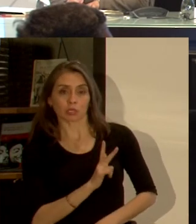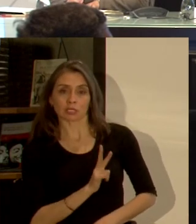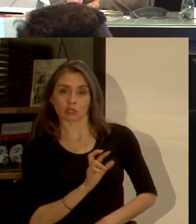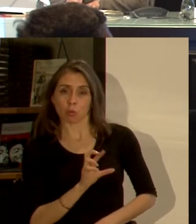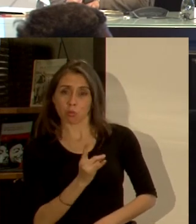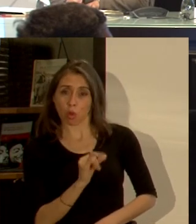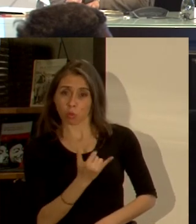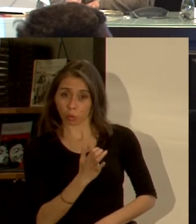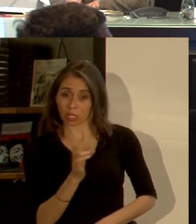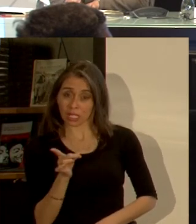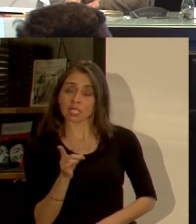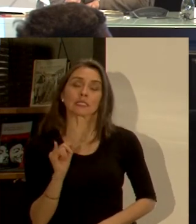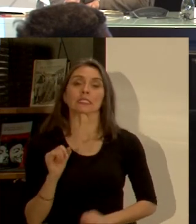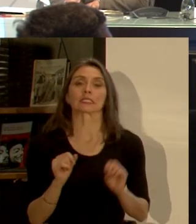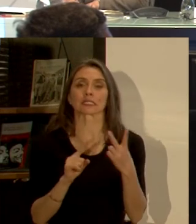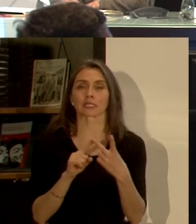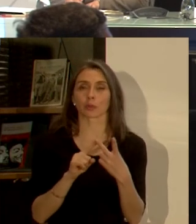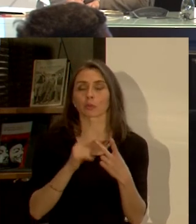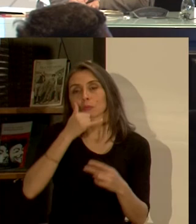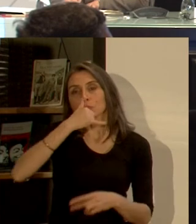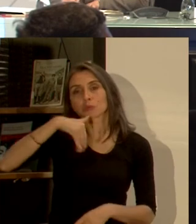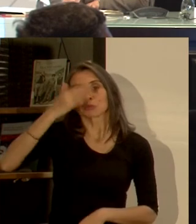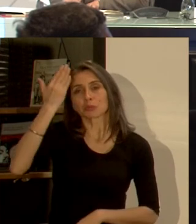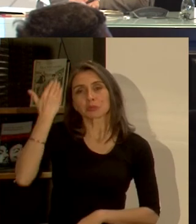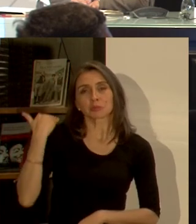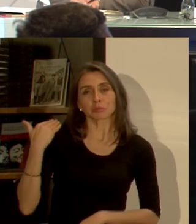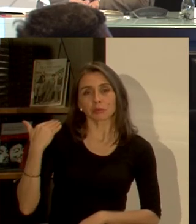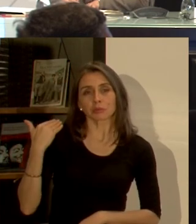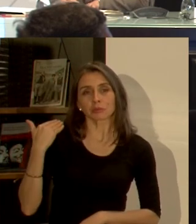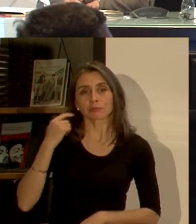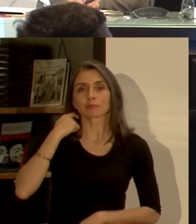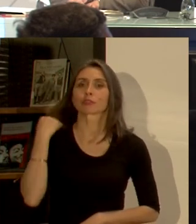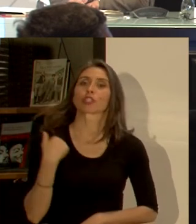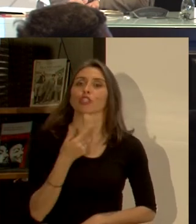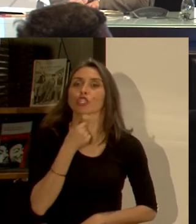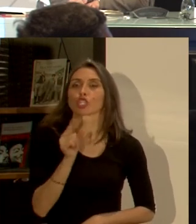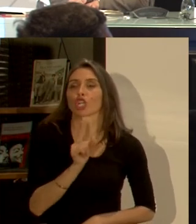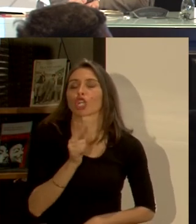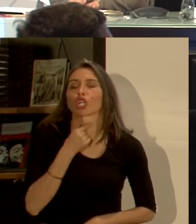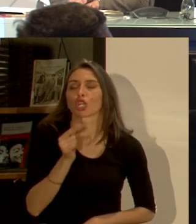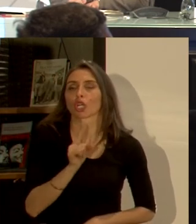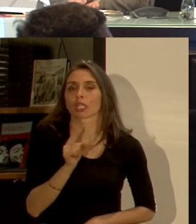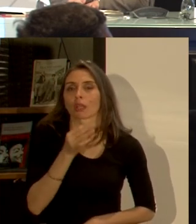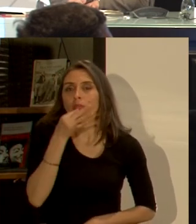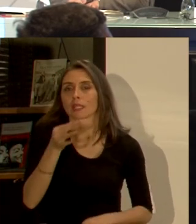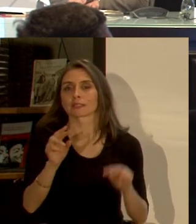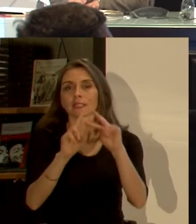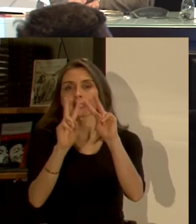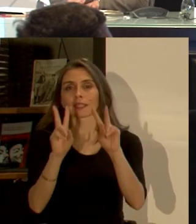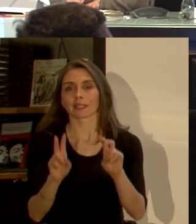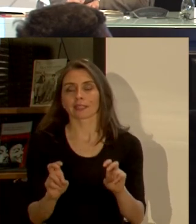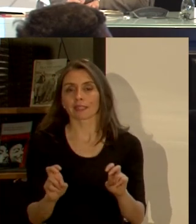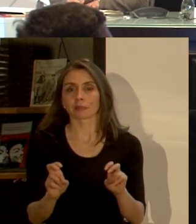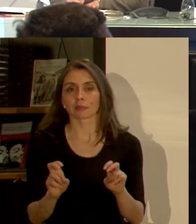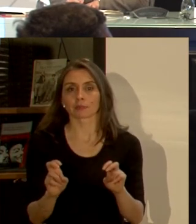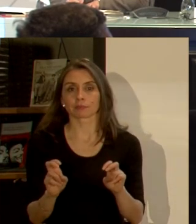pregunta es hacia algún tiempo no quiere señalar el tema de